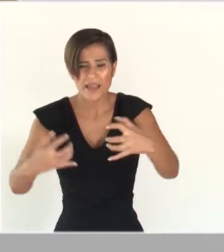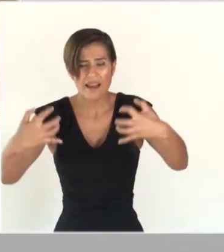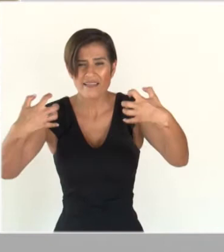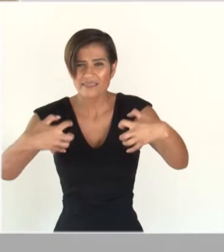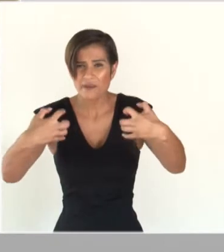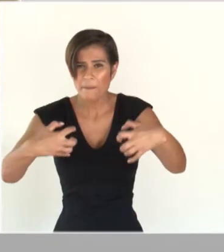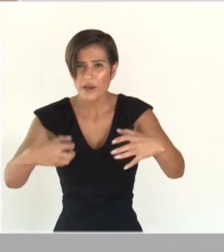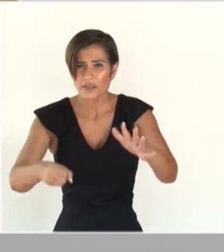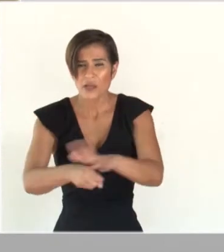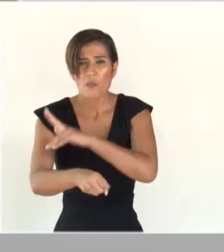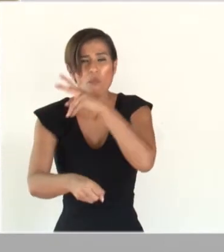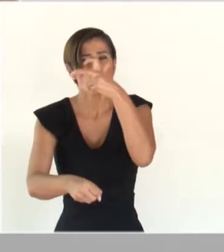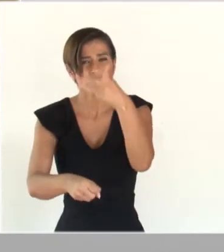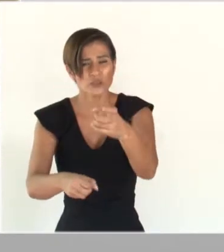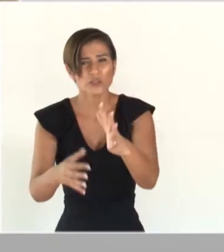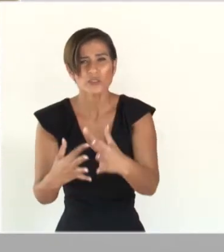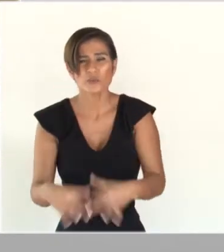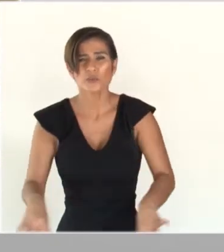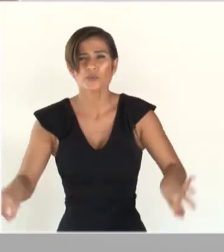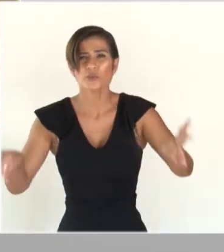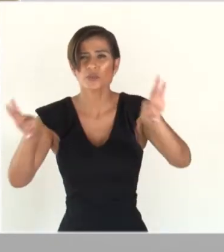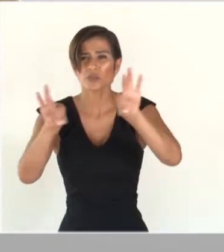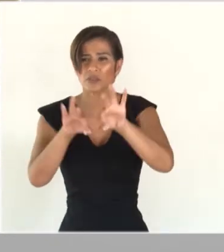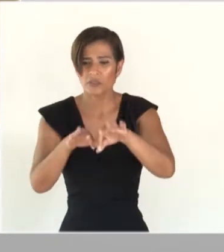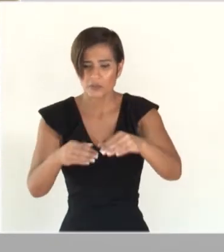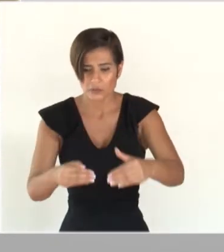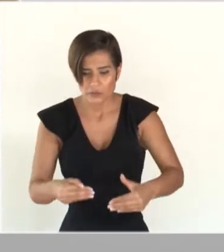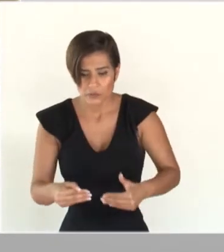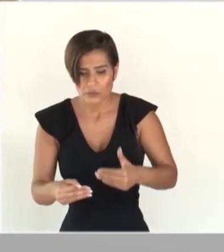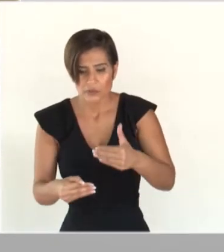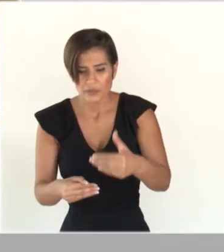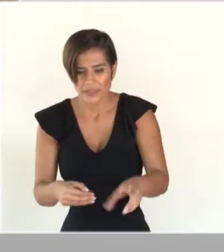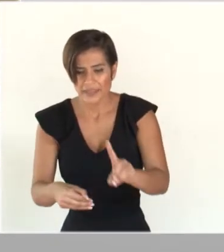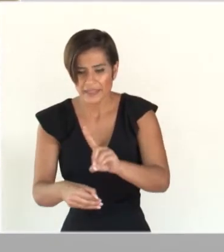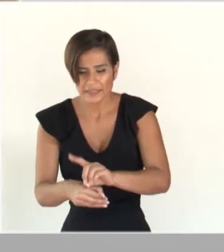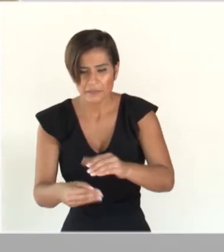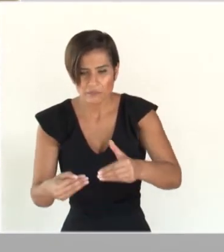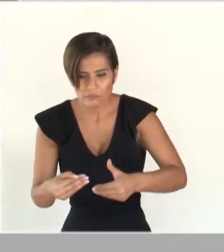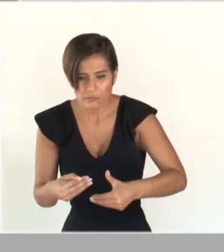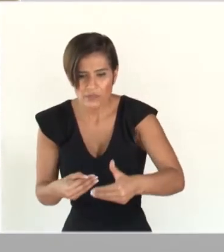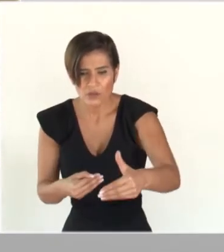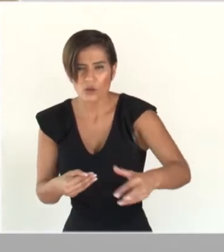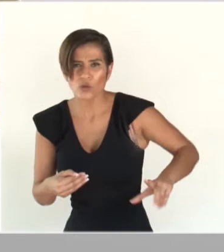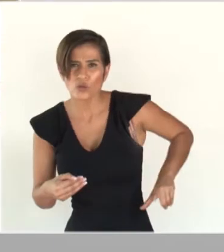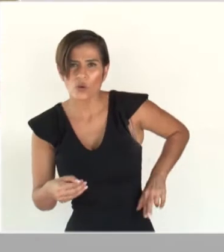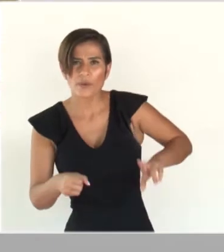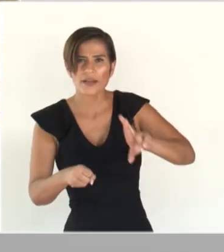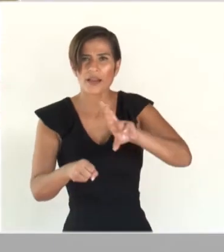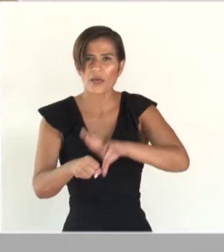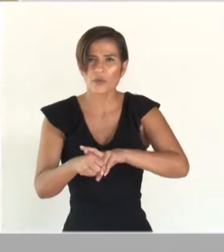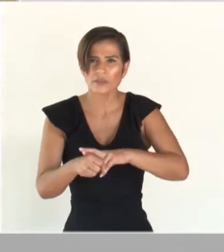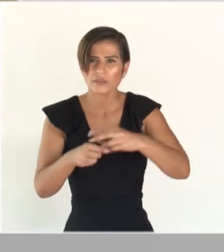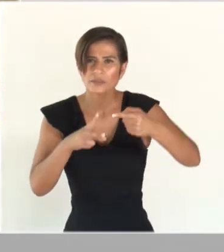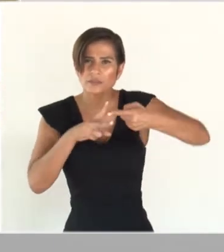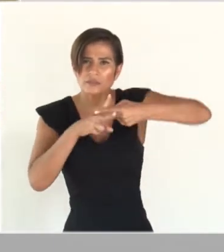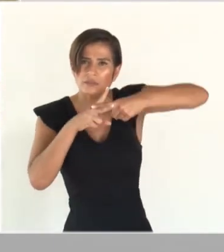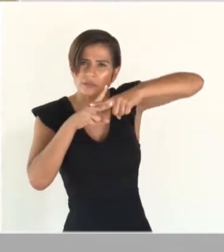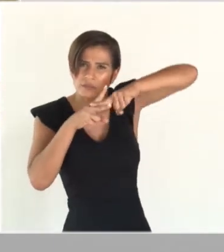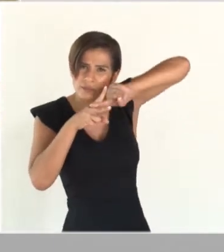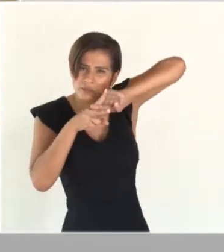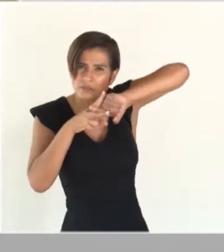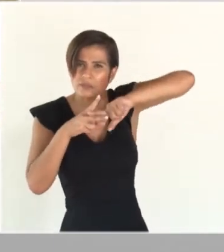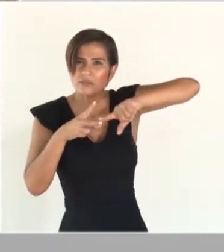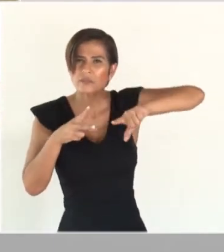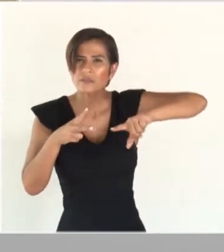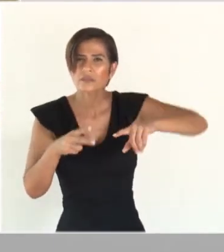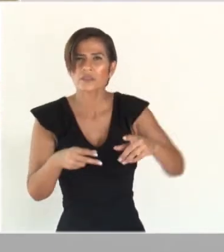Por ello, en los siguientes días, los gobernadores estaremos iniciando, cada quien en